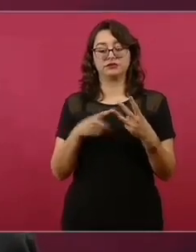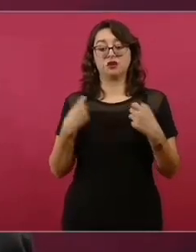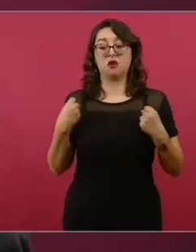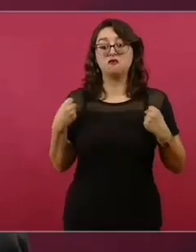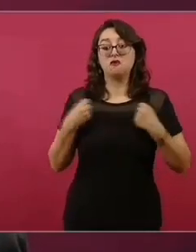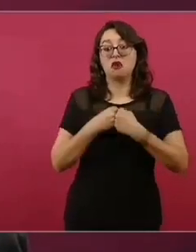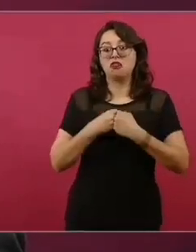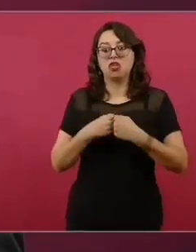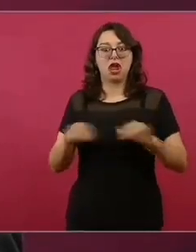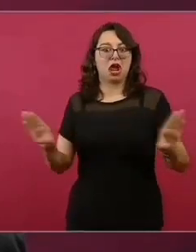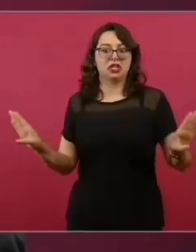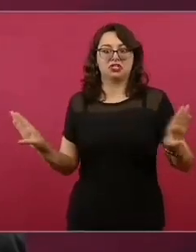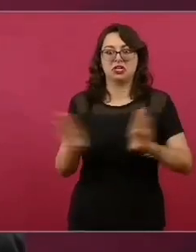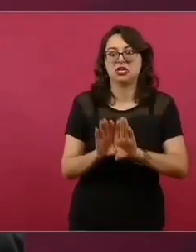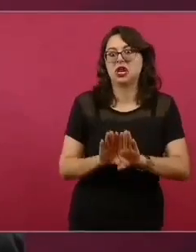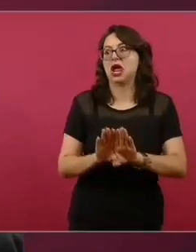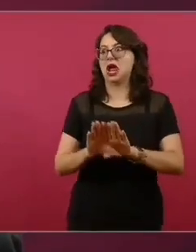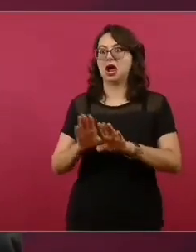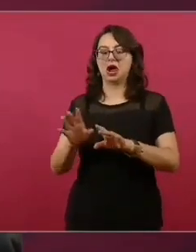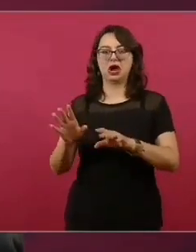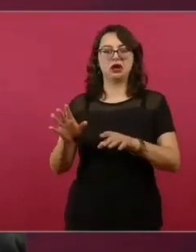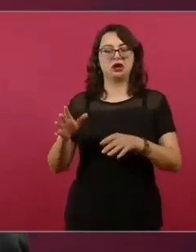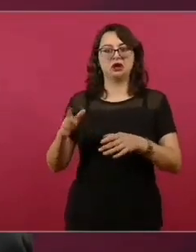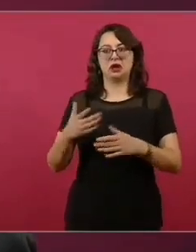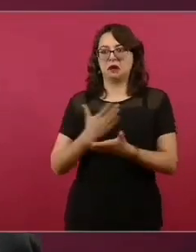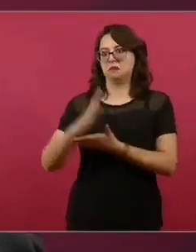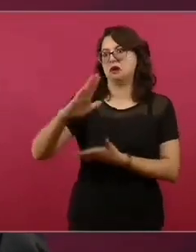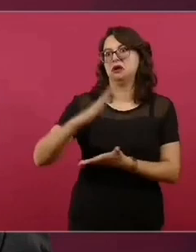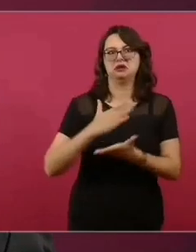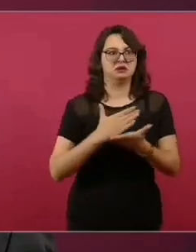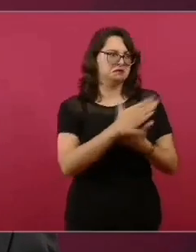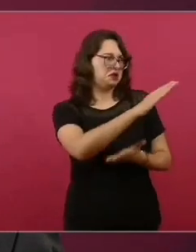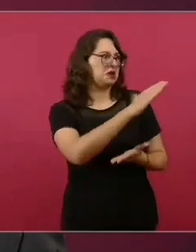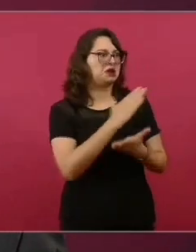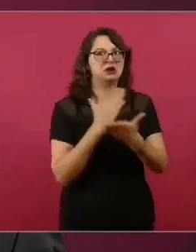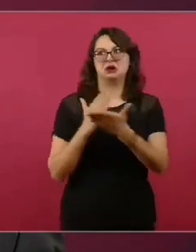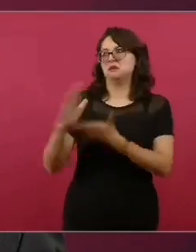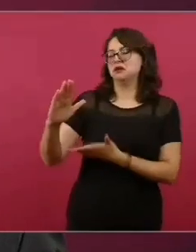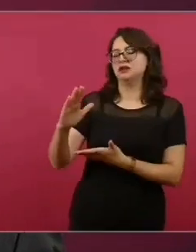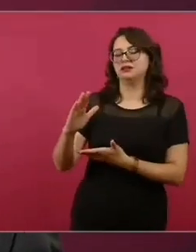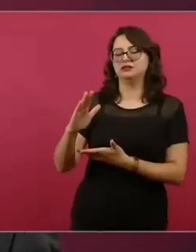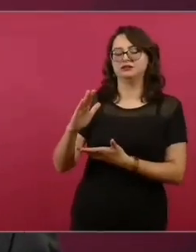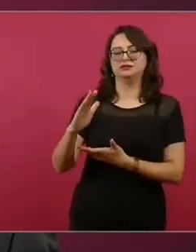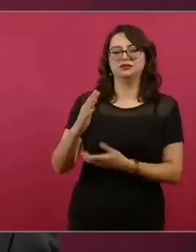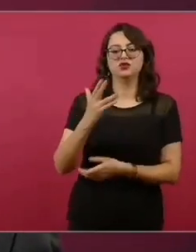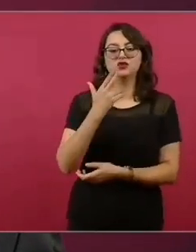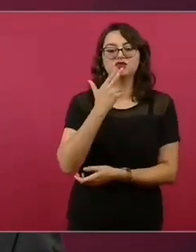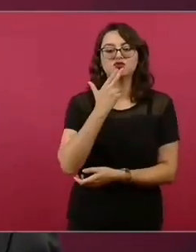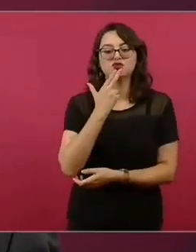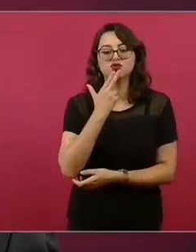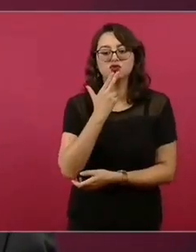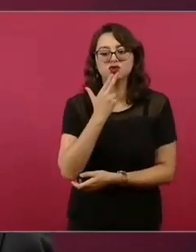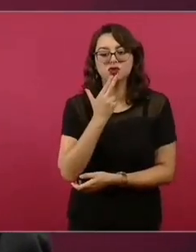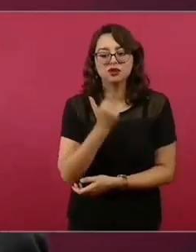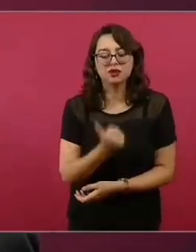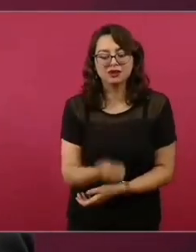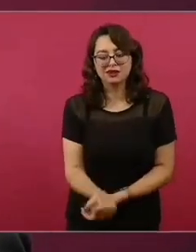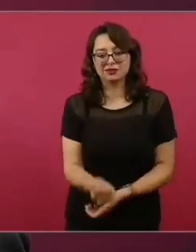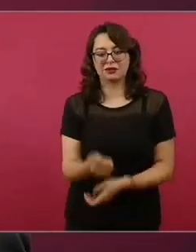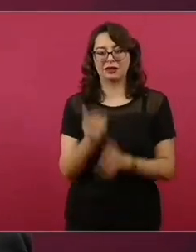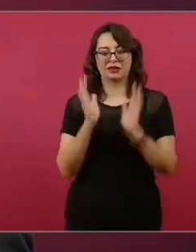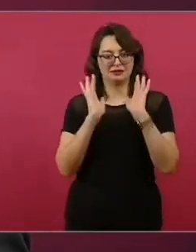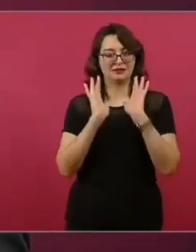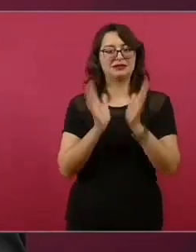fronteras terrestres, marítimas y aéreas que pudieran interferir con el tránsito de personas o el tránsito de